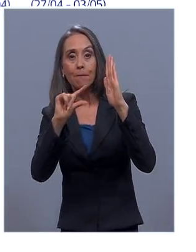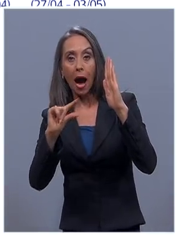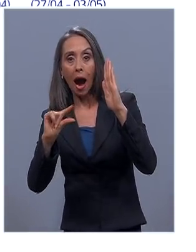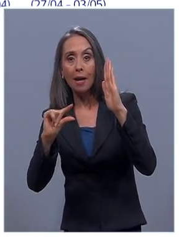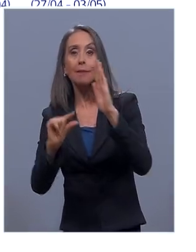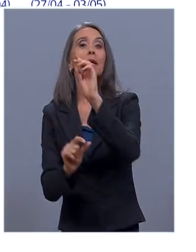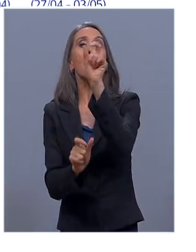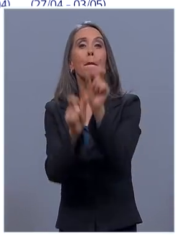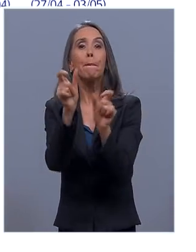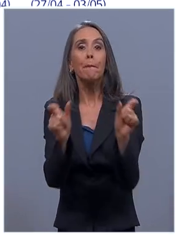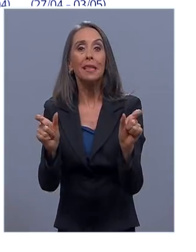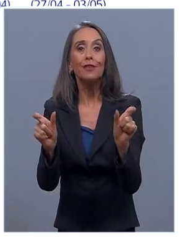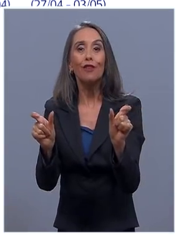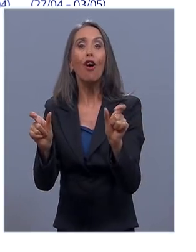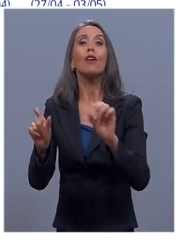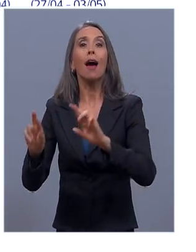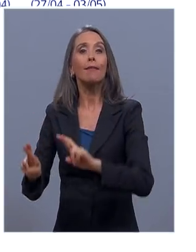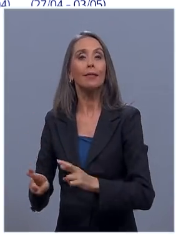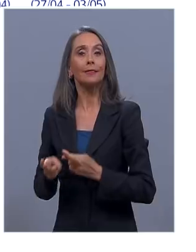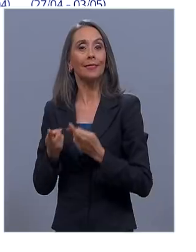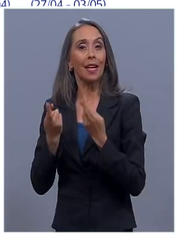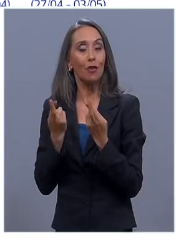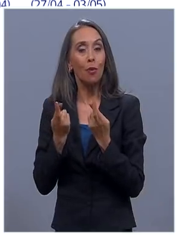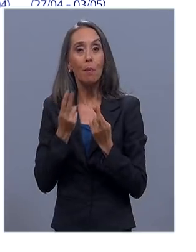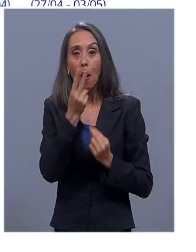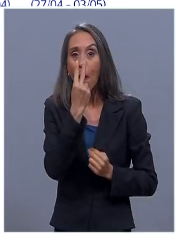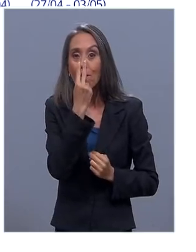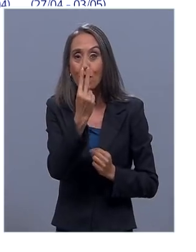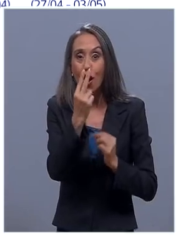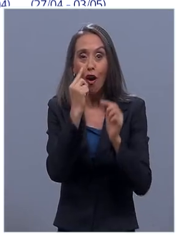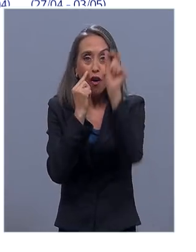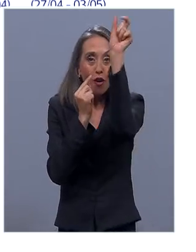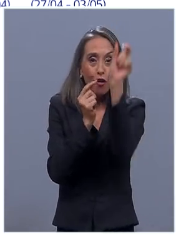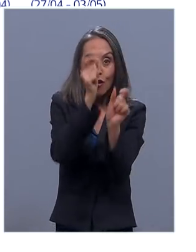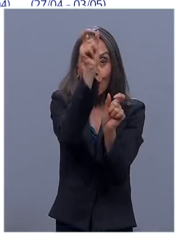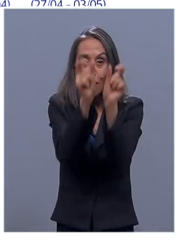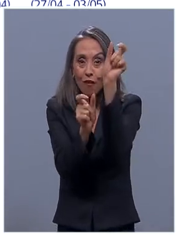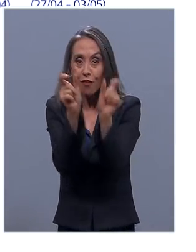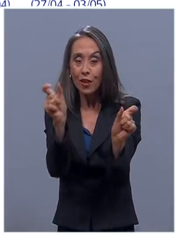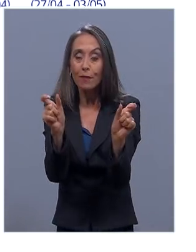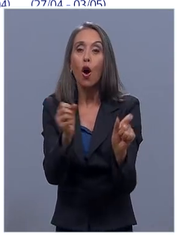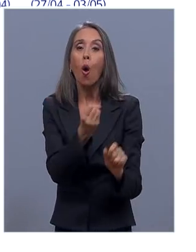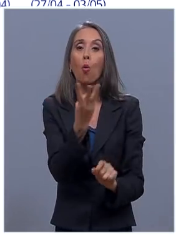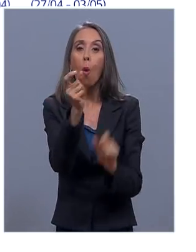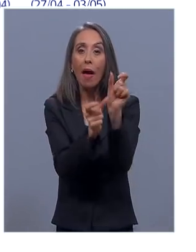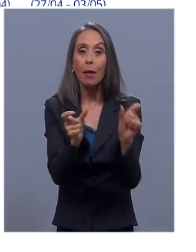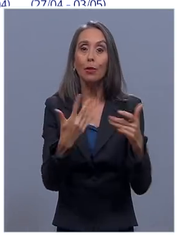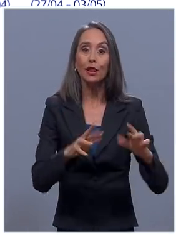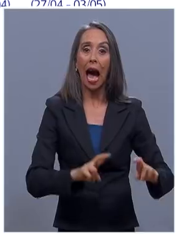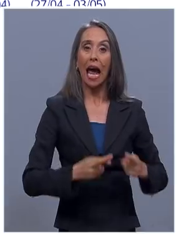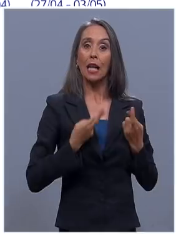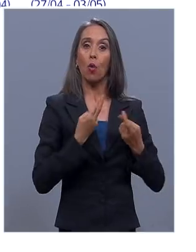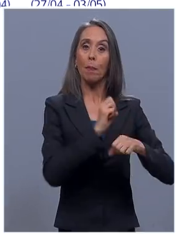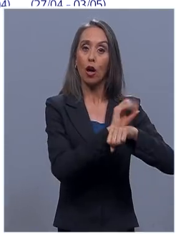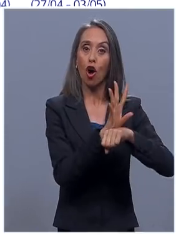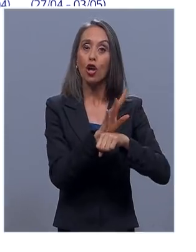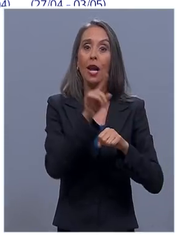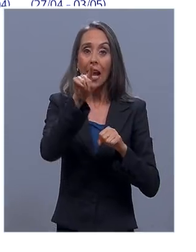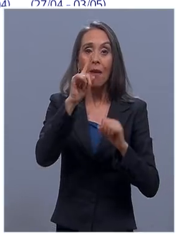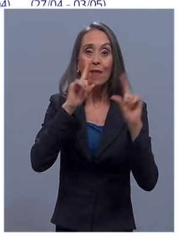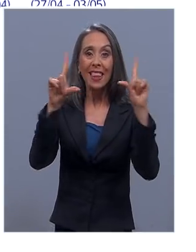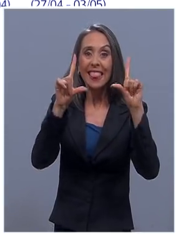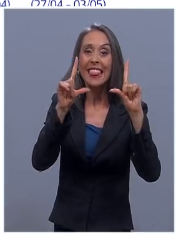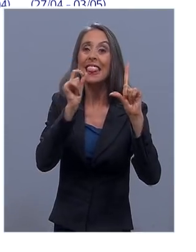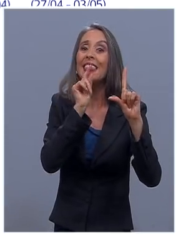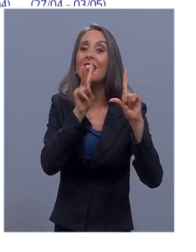personas que se recuperan. Como se ve en la figura, el número de nuevos recuperados, la línea verde en su